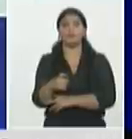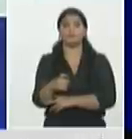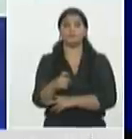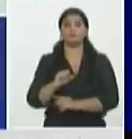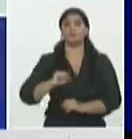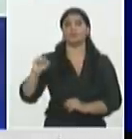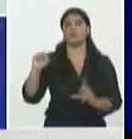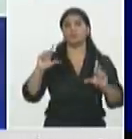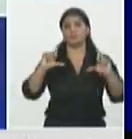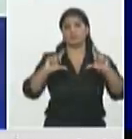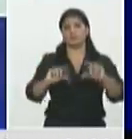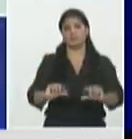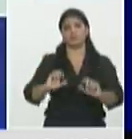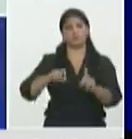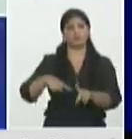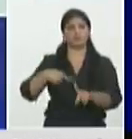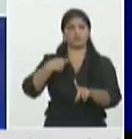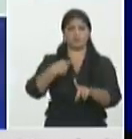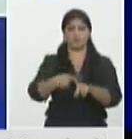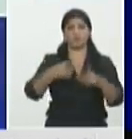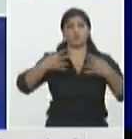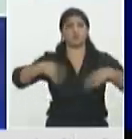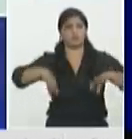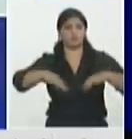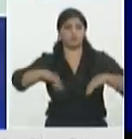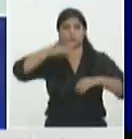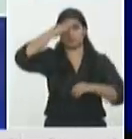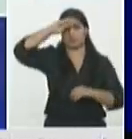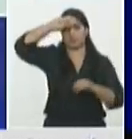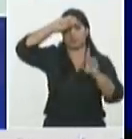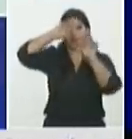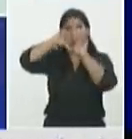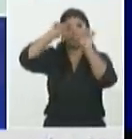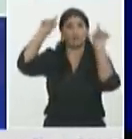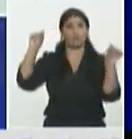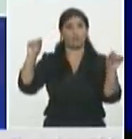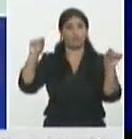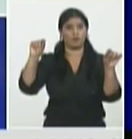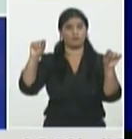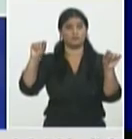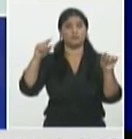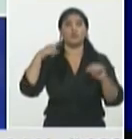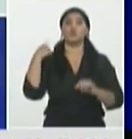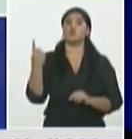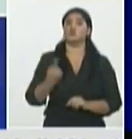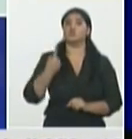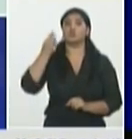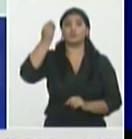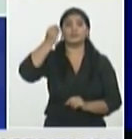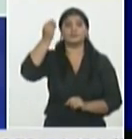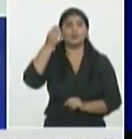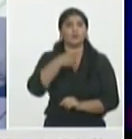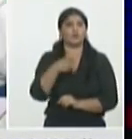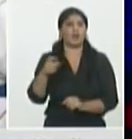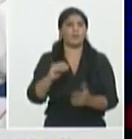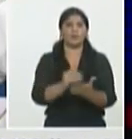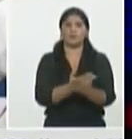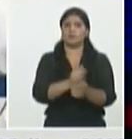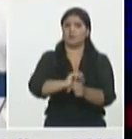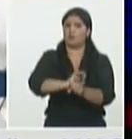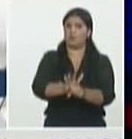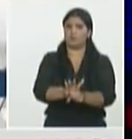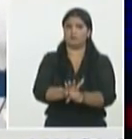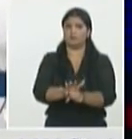esta compleja situación epidemiológica que se ha alargado más de la cuenta en nuestro país la información